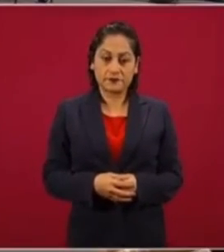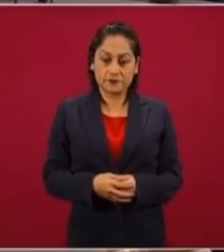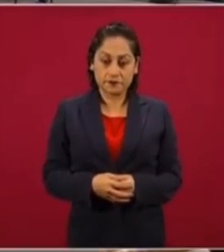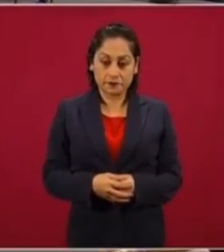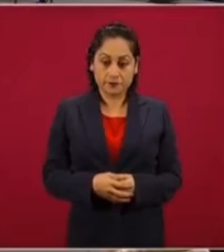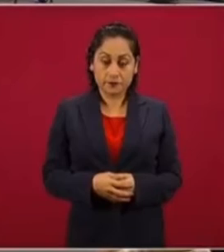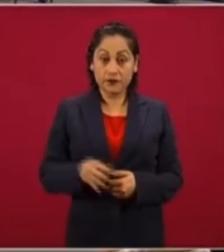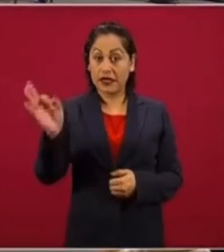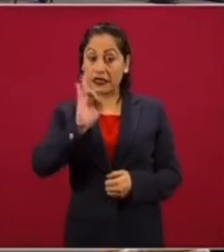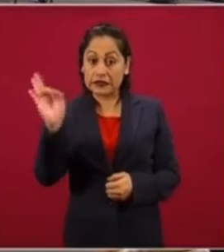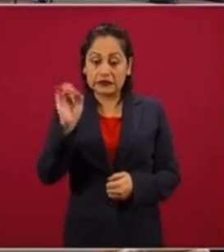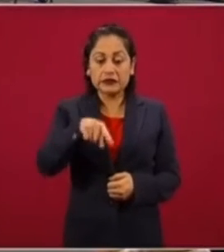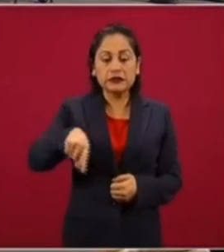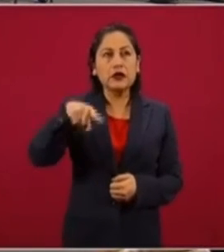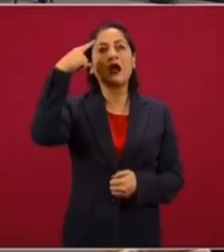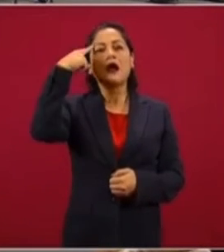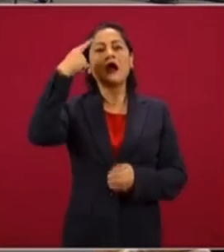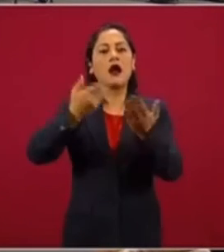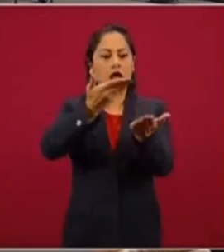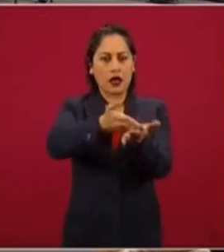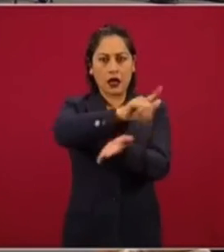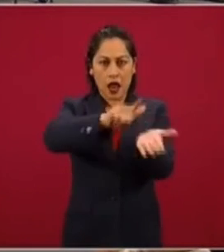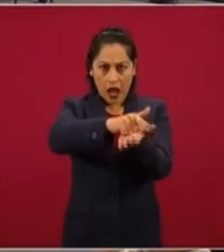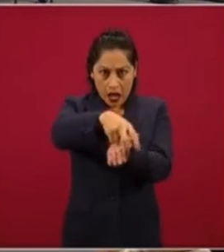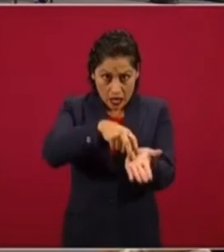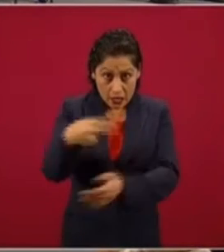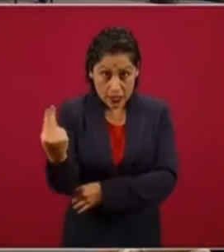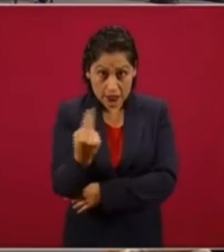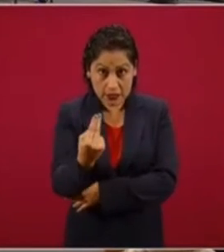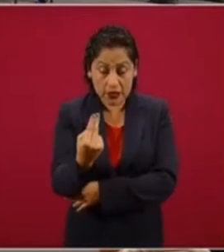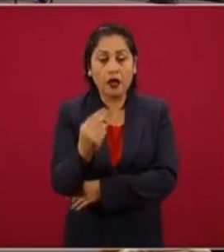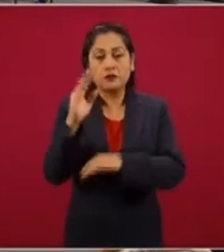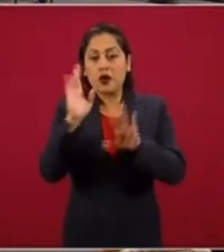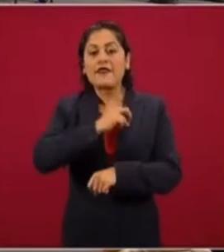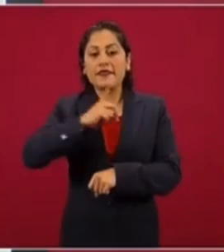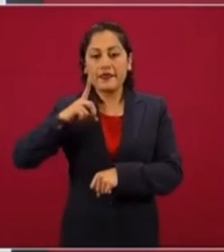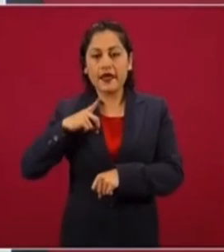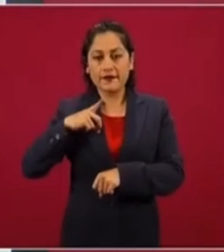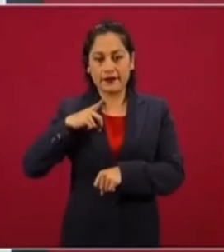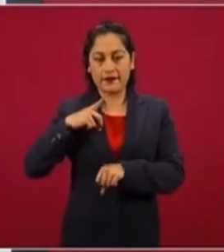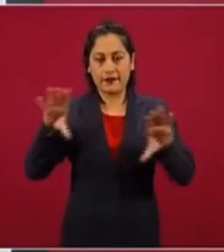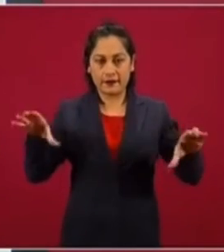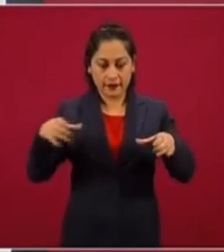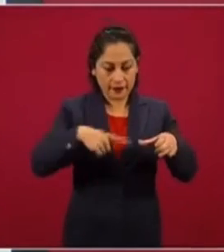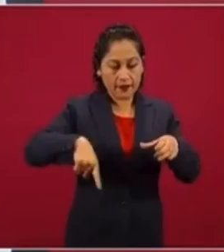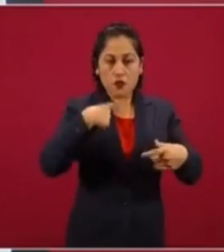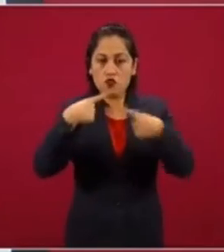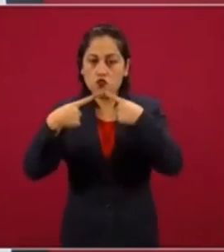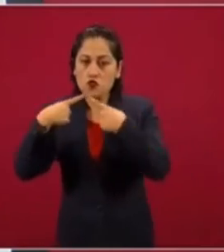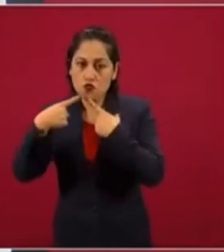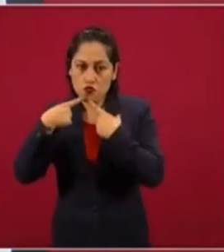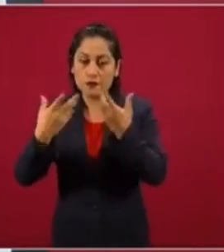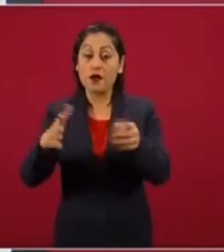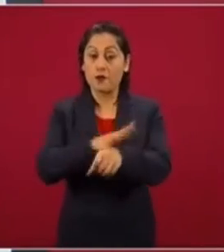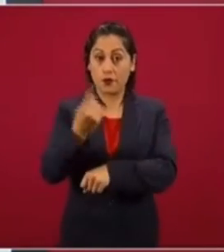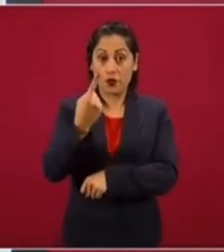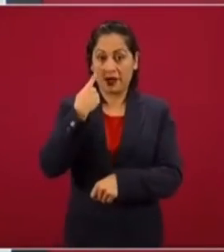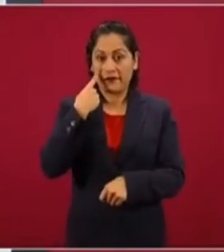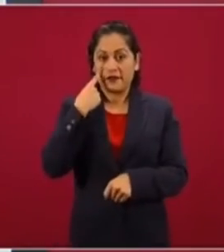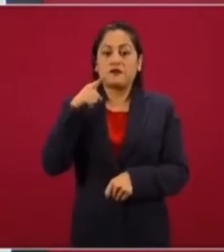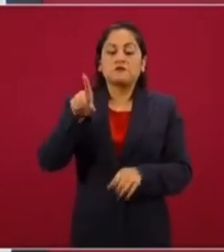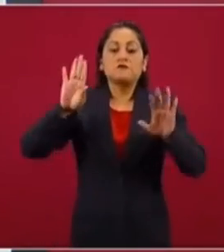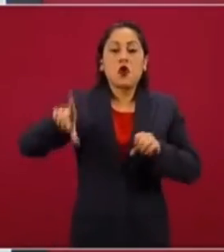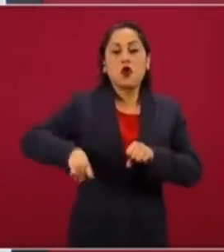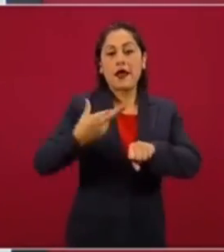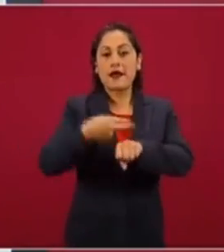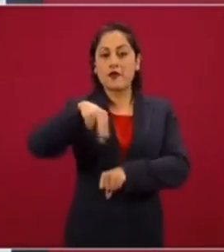una nueva reforma, pues tendría que buscarse un consenso, porque si el gobernador